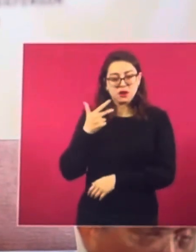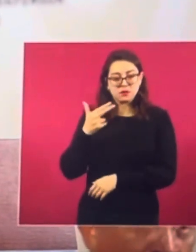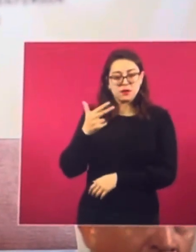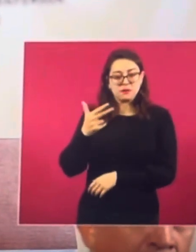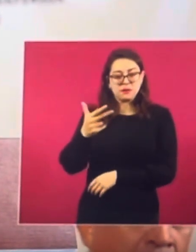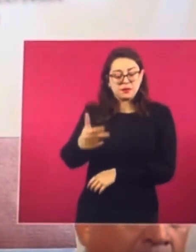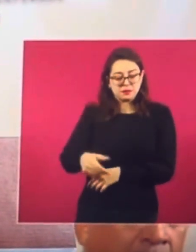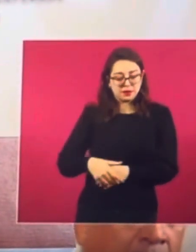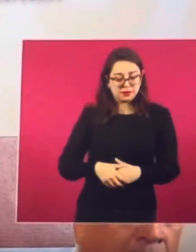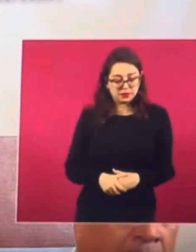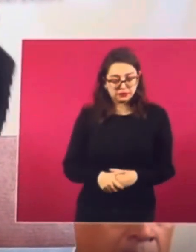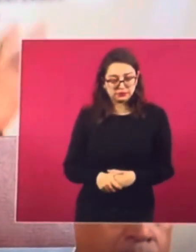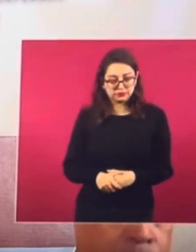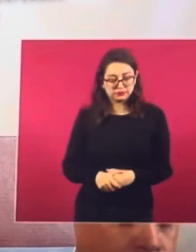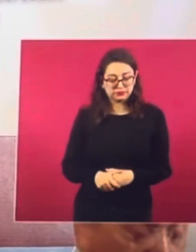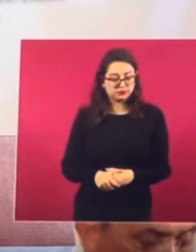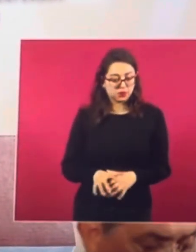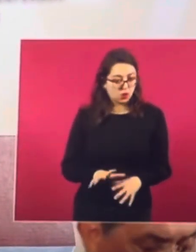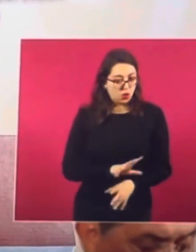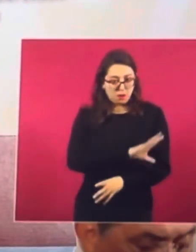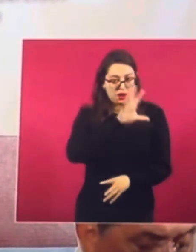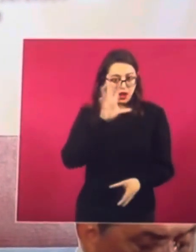un todo.